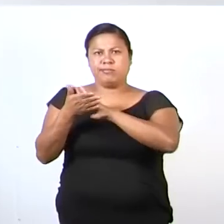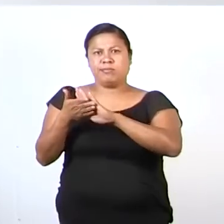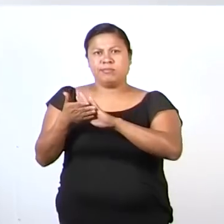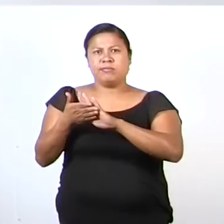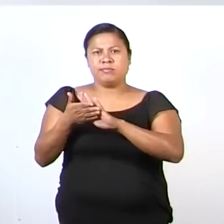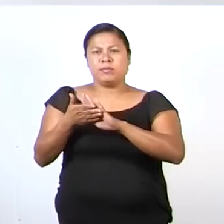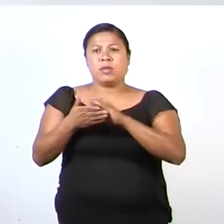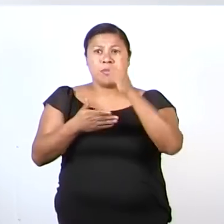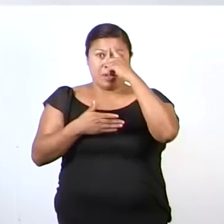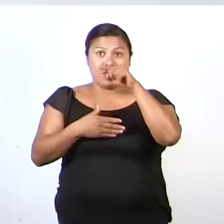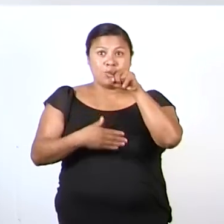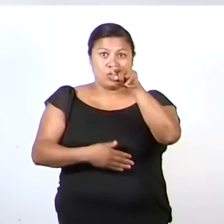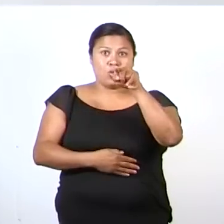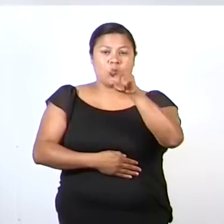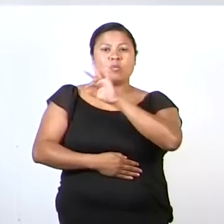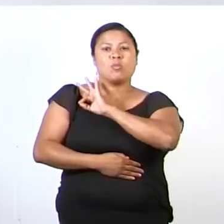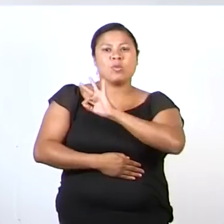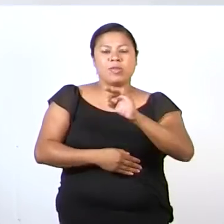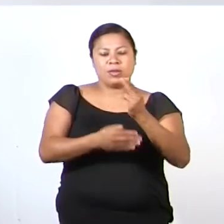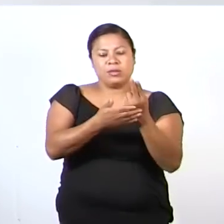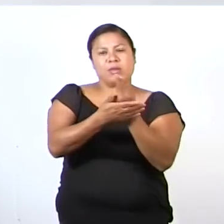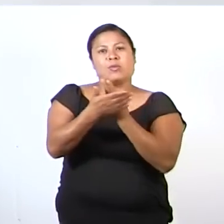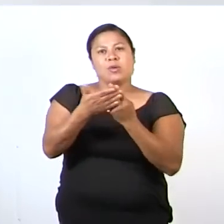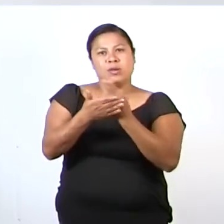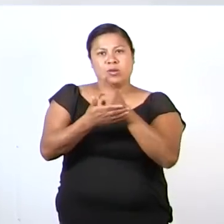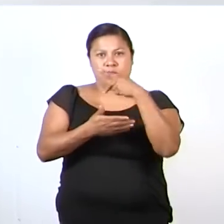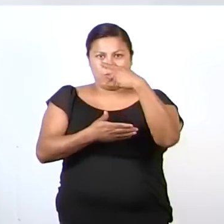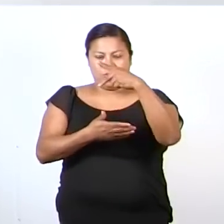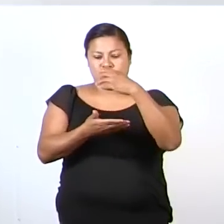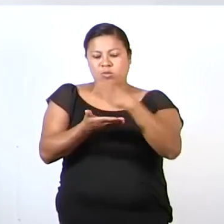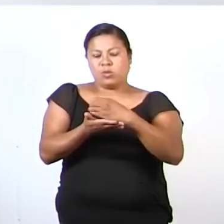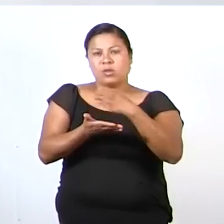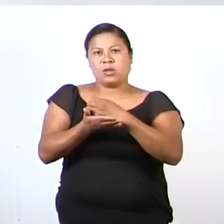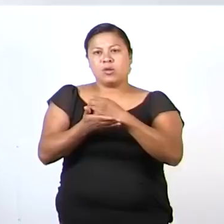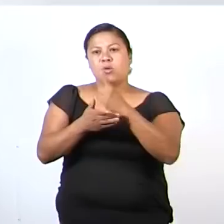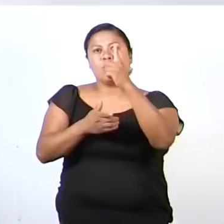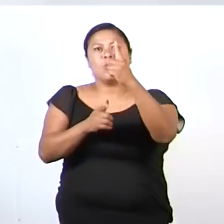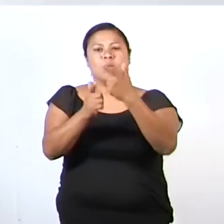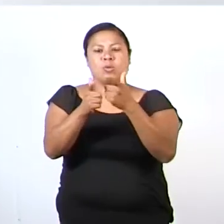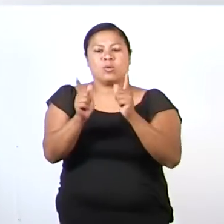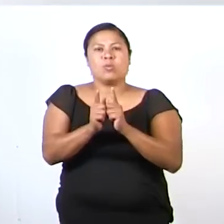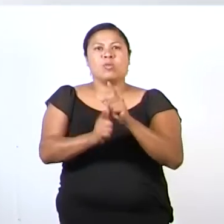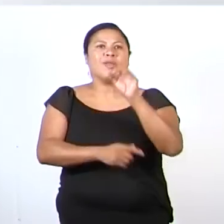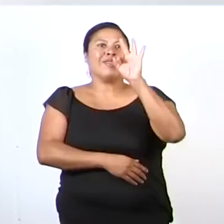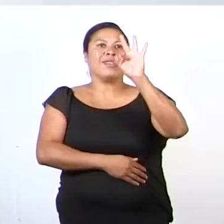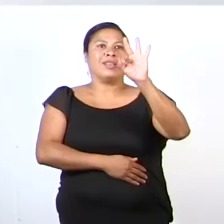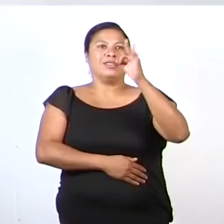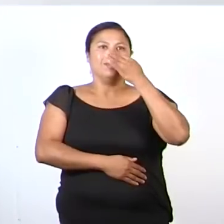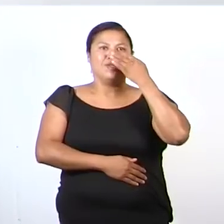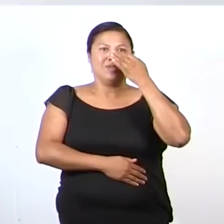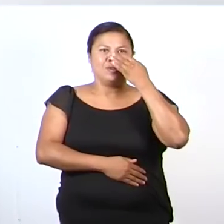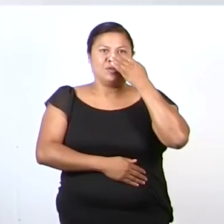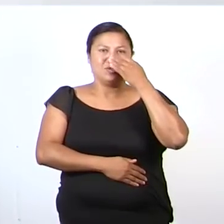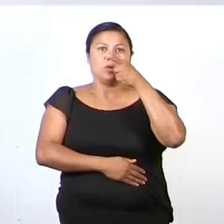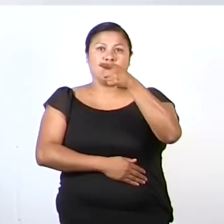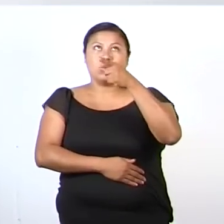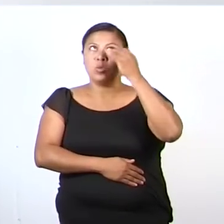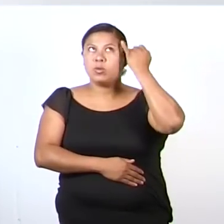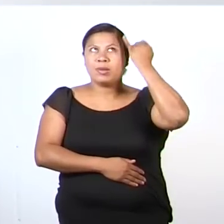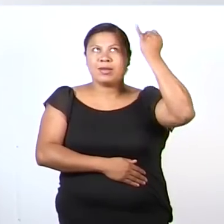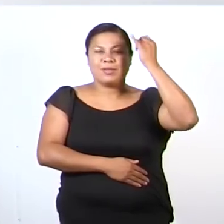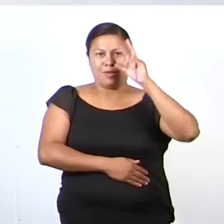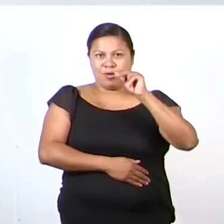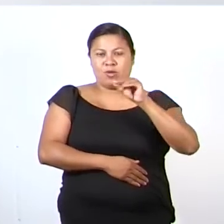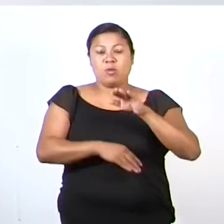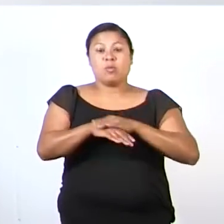Para que tú puedas dibujar en tu cuaderno una colección de tres flores. Llano imaginaria, porque el primer